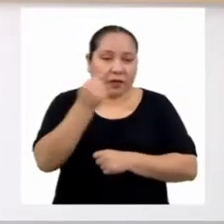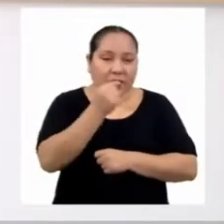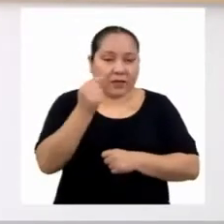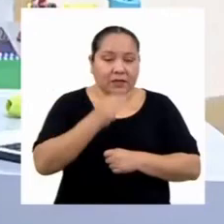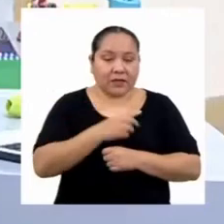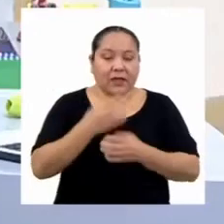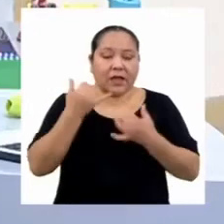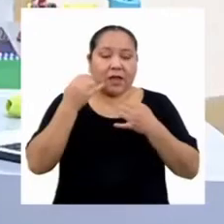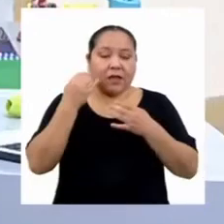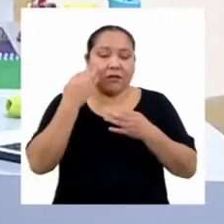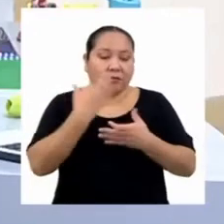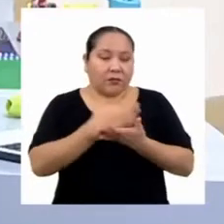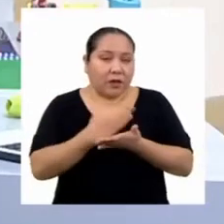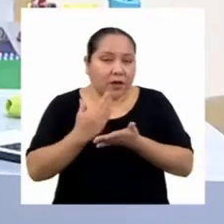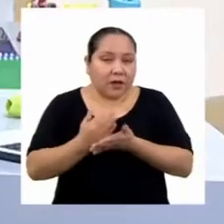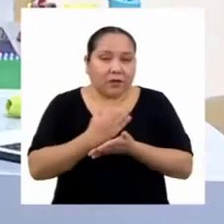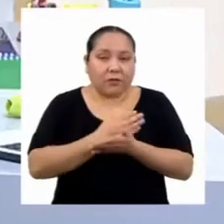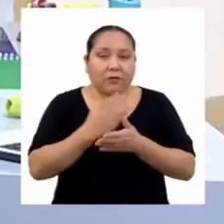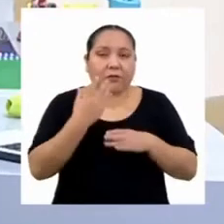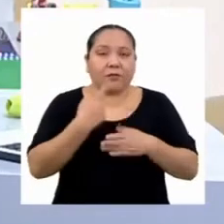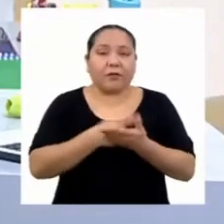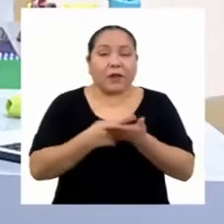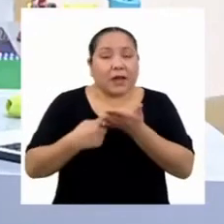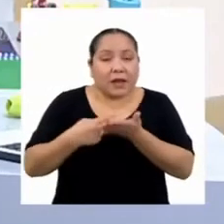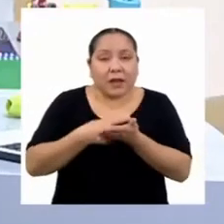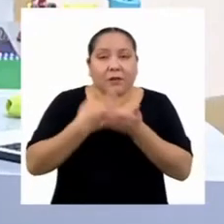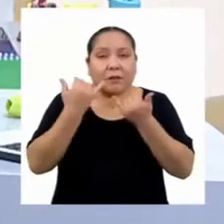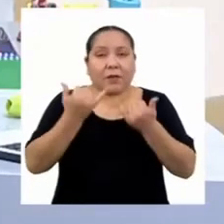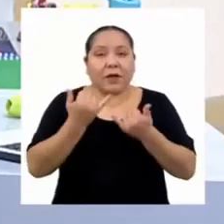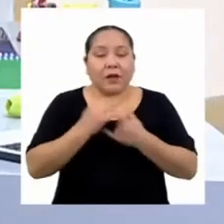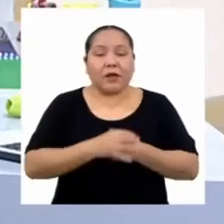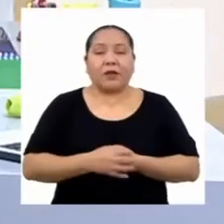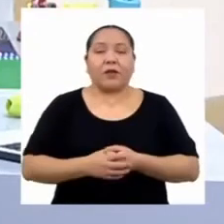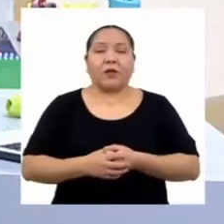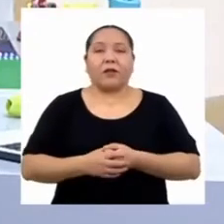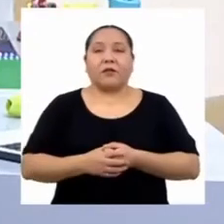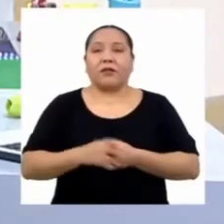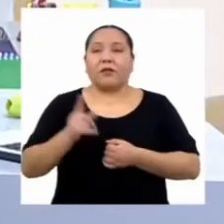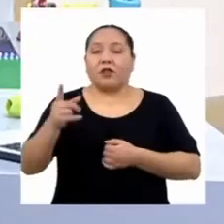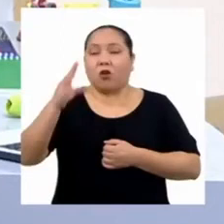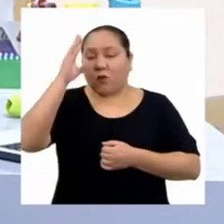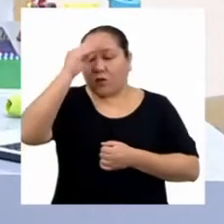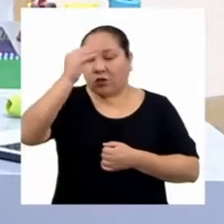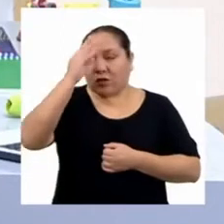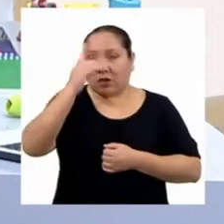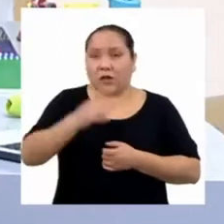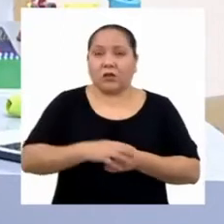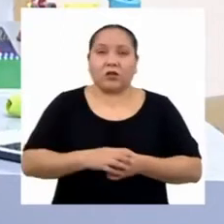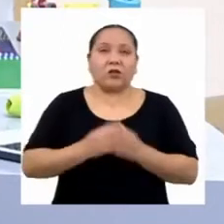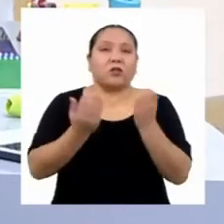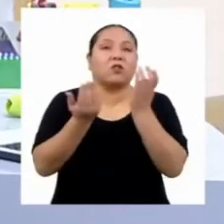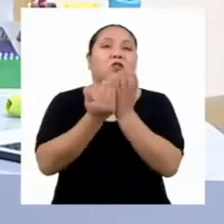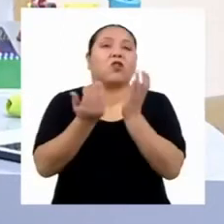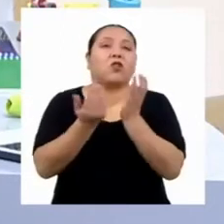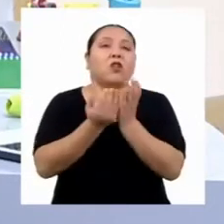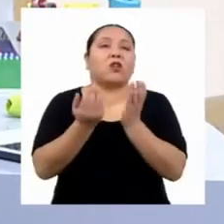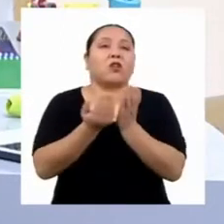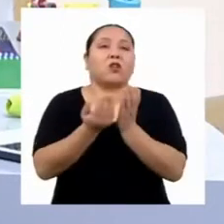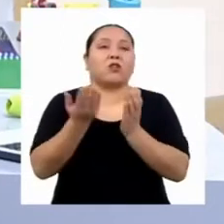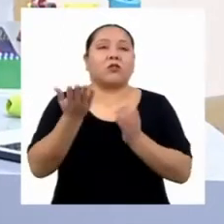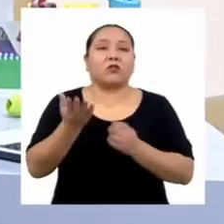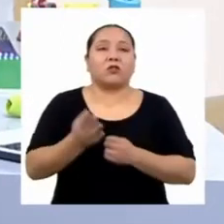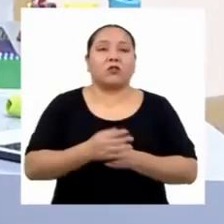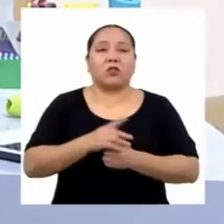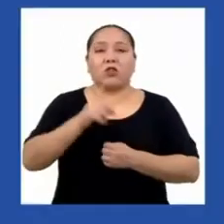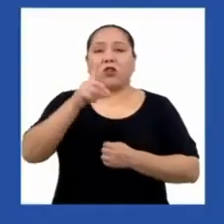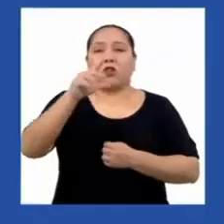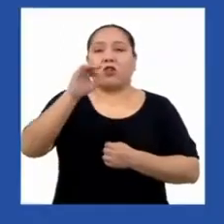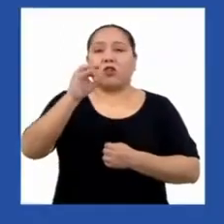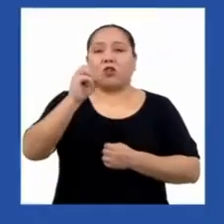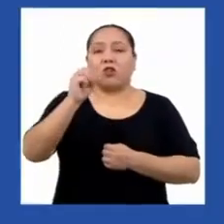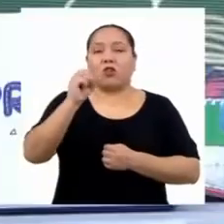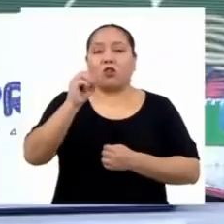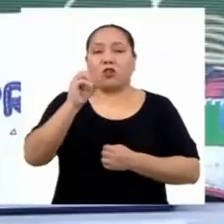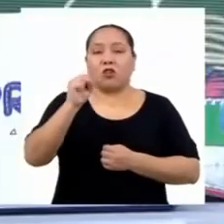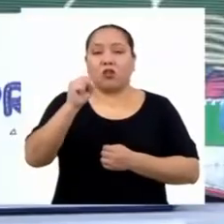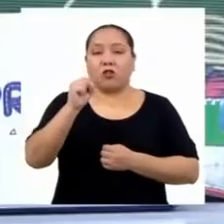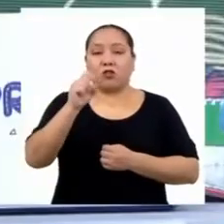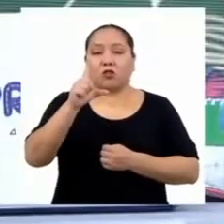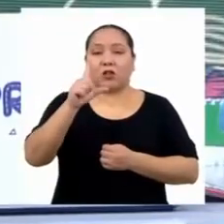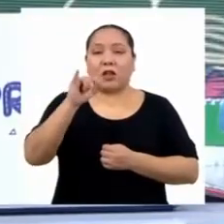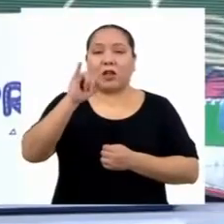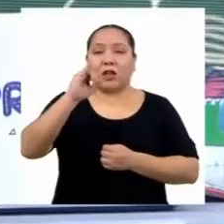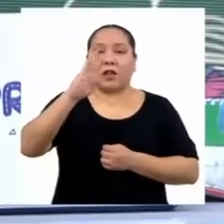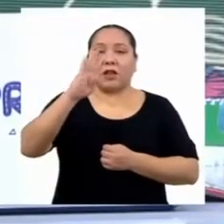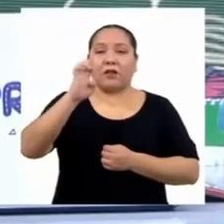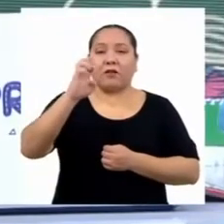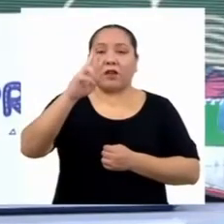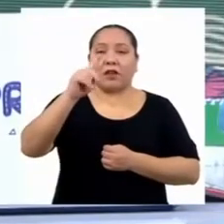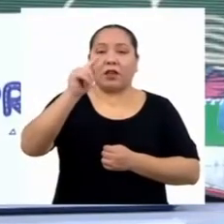diseñaremos hoy? Los chicos y chicas, familias y docentes de la comunidad educativa de la institución educativa Los Libertadores. La idea